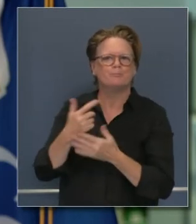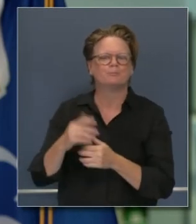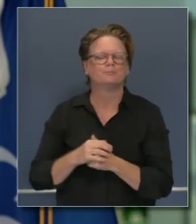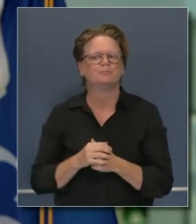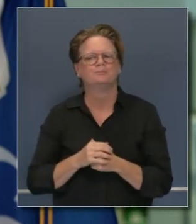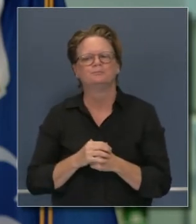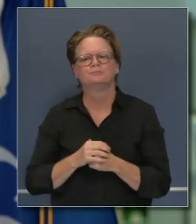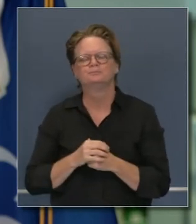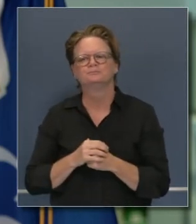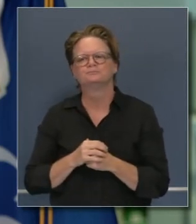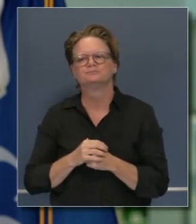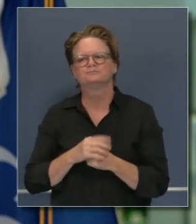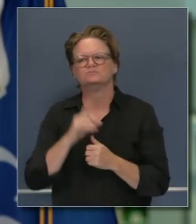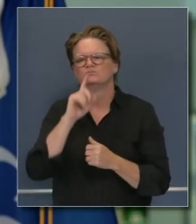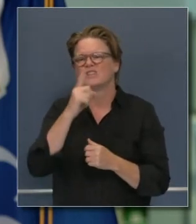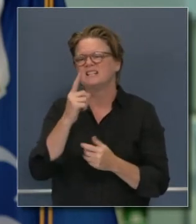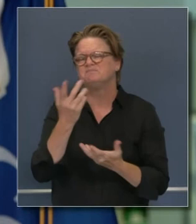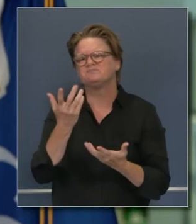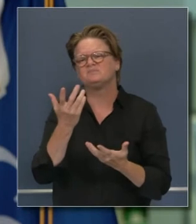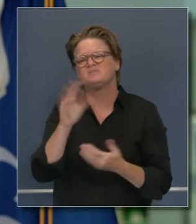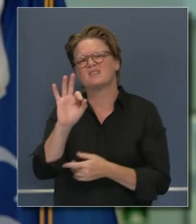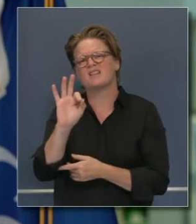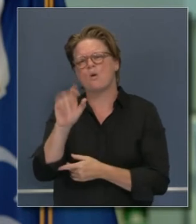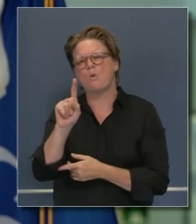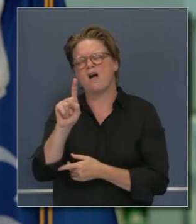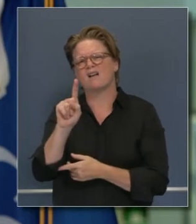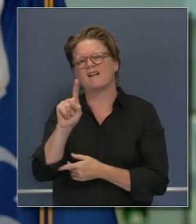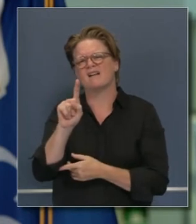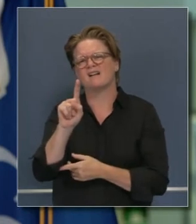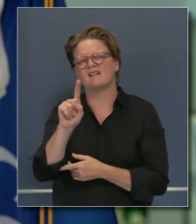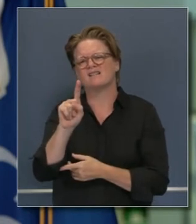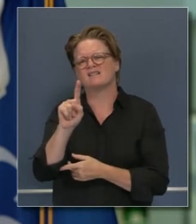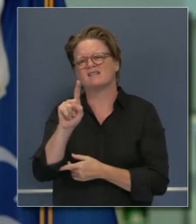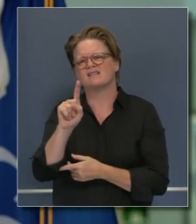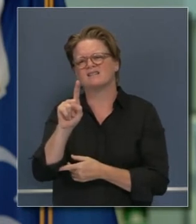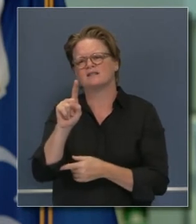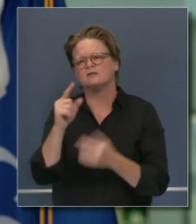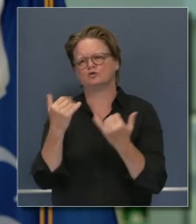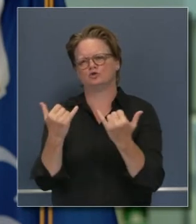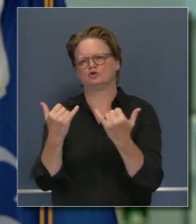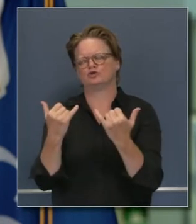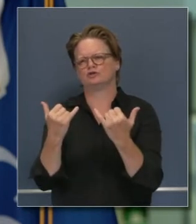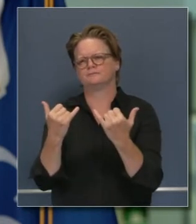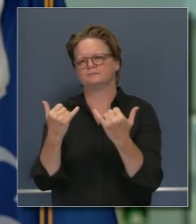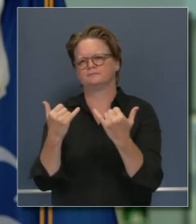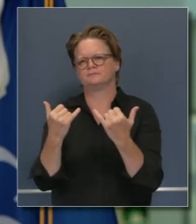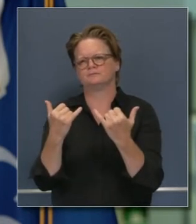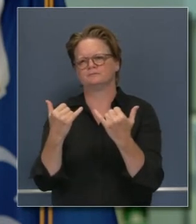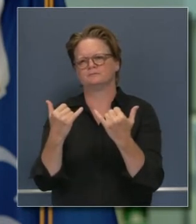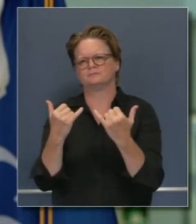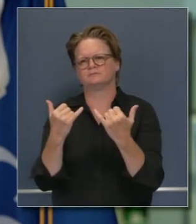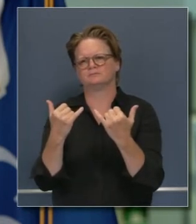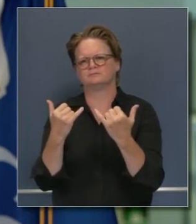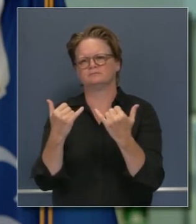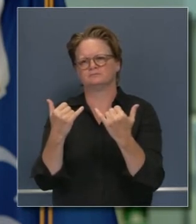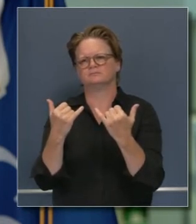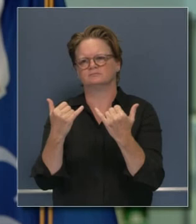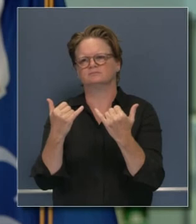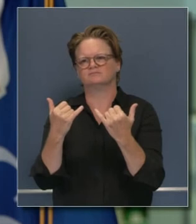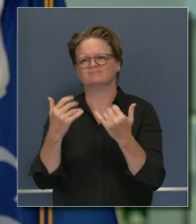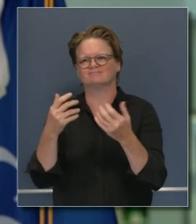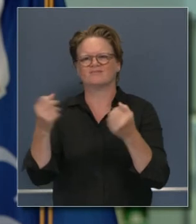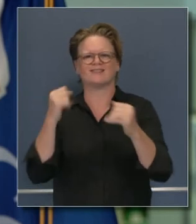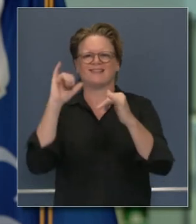en este espacio pero el 91 es el número de camiones